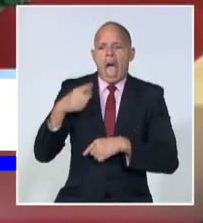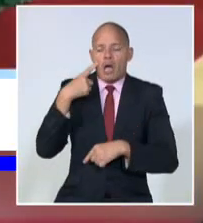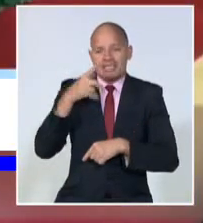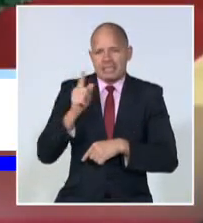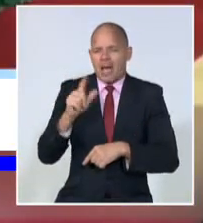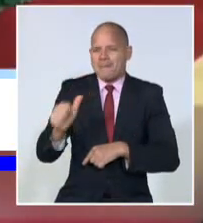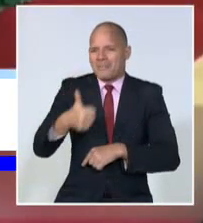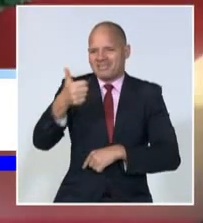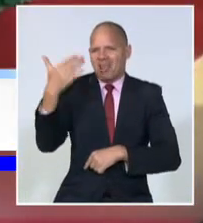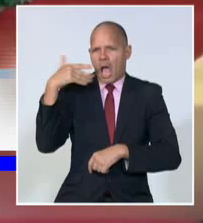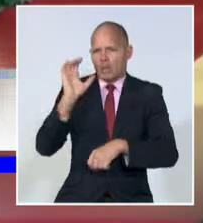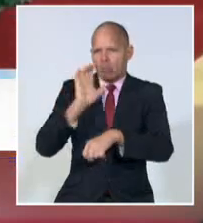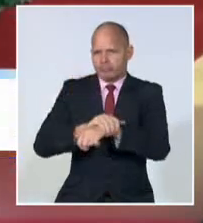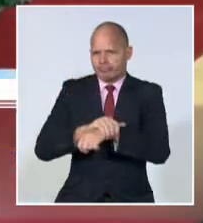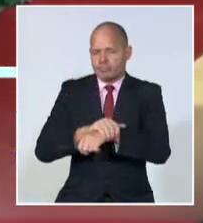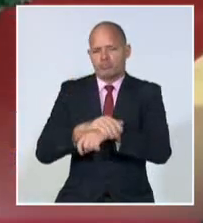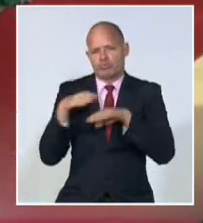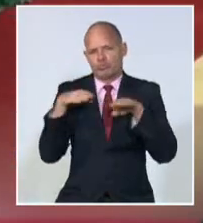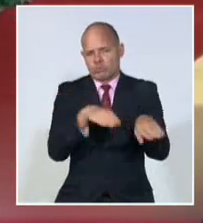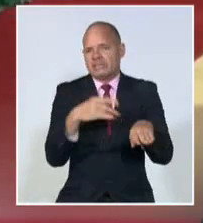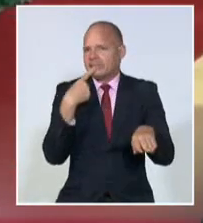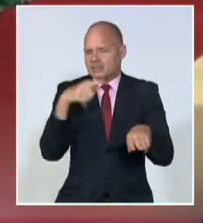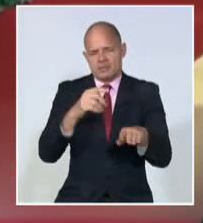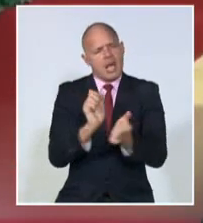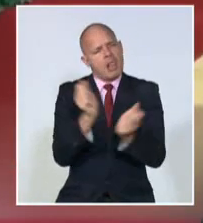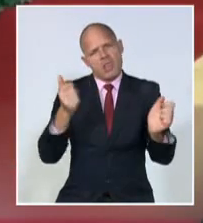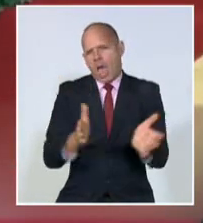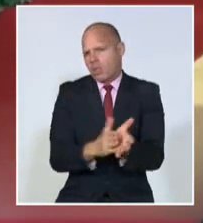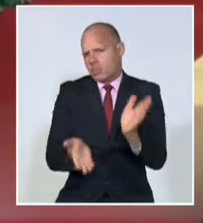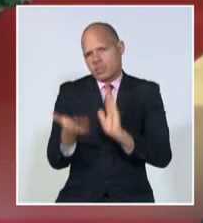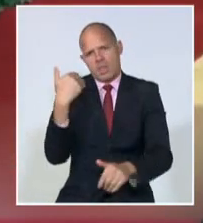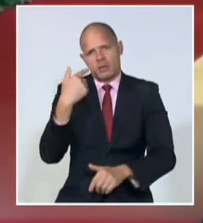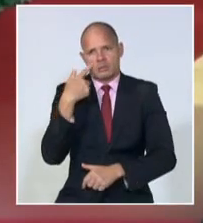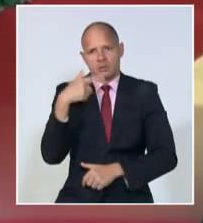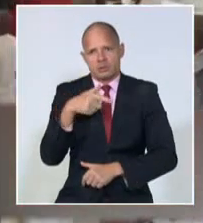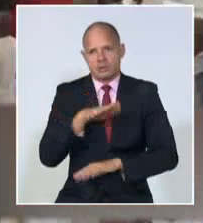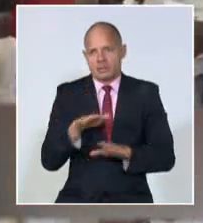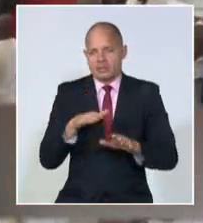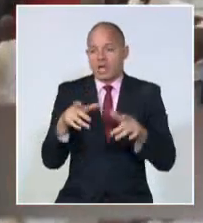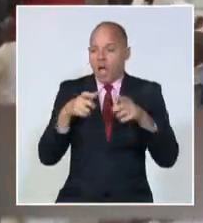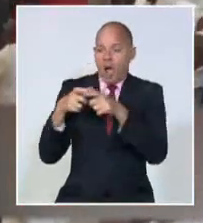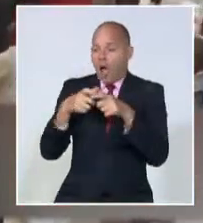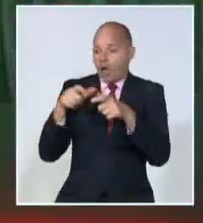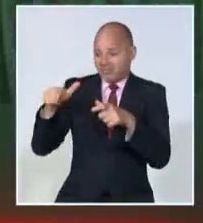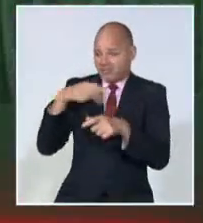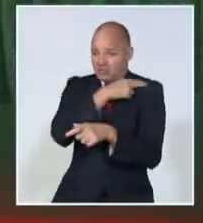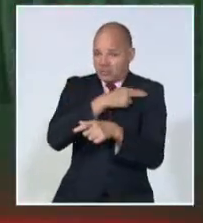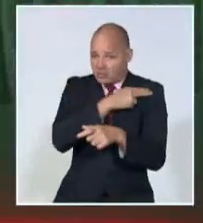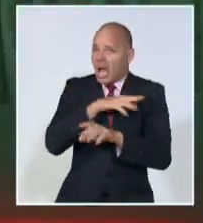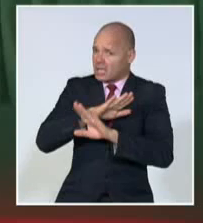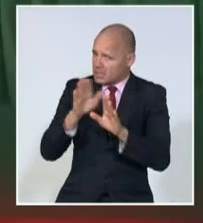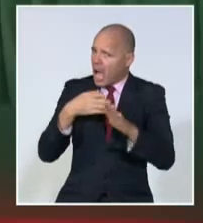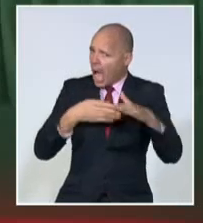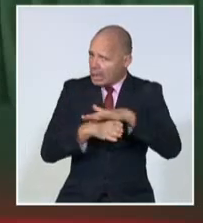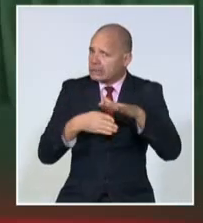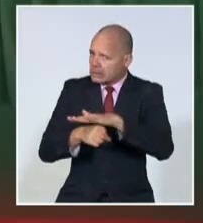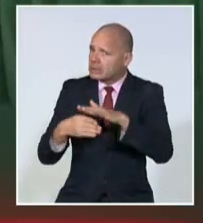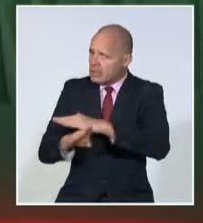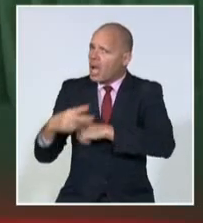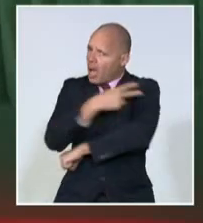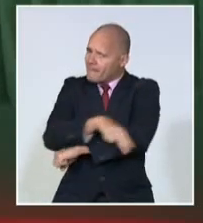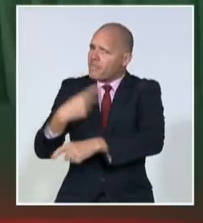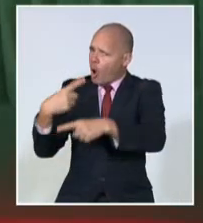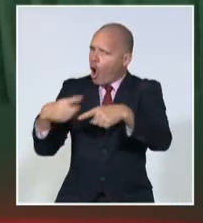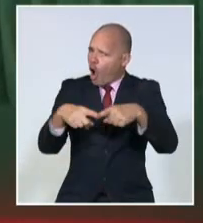presidente de puesto Mohamed Bazoum. Téngase en cuenta que el mencionado organismo económico ya ha intervenido militarmente en países como Liberia,